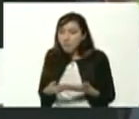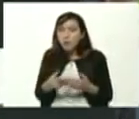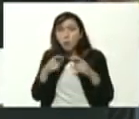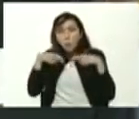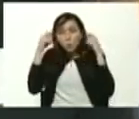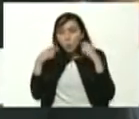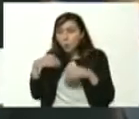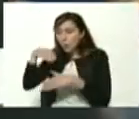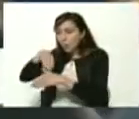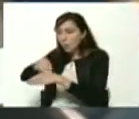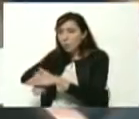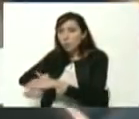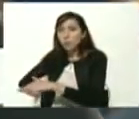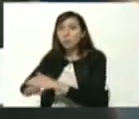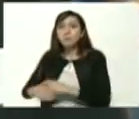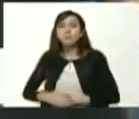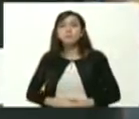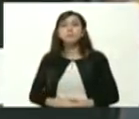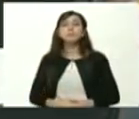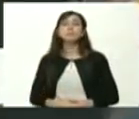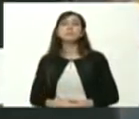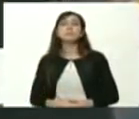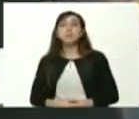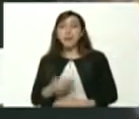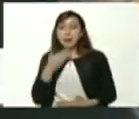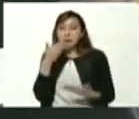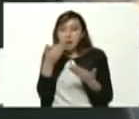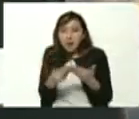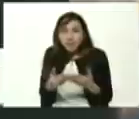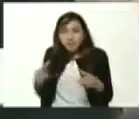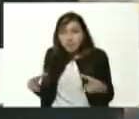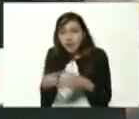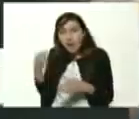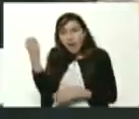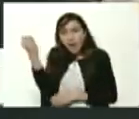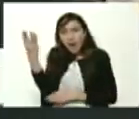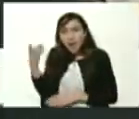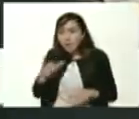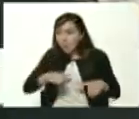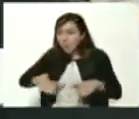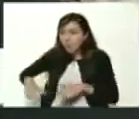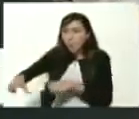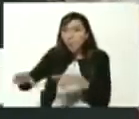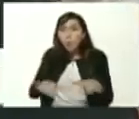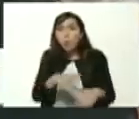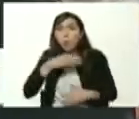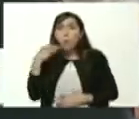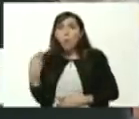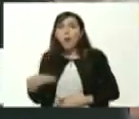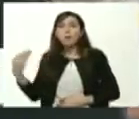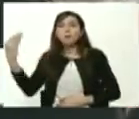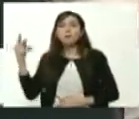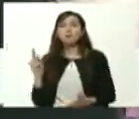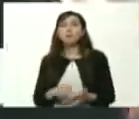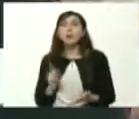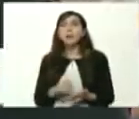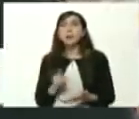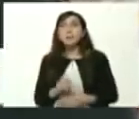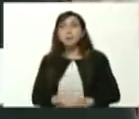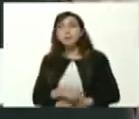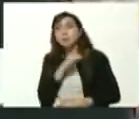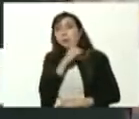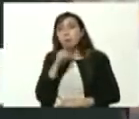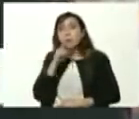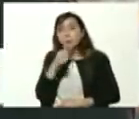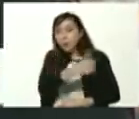tapabocas bueno agradecer este espacio a toda la juventud universitaria en nombre de